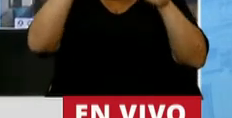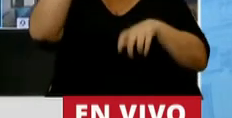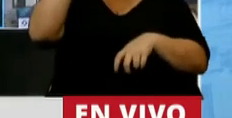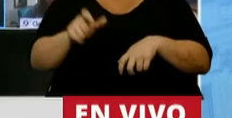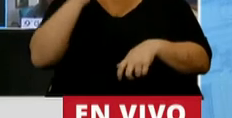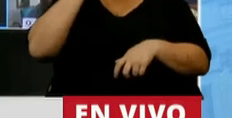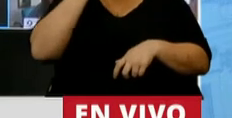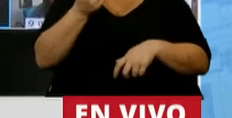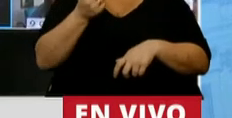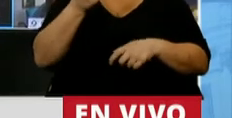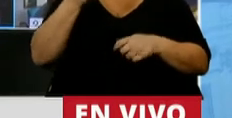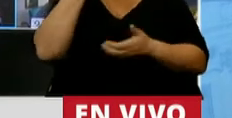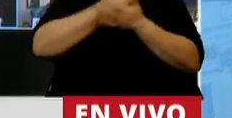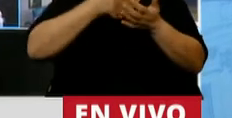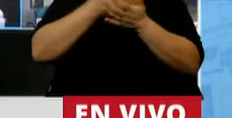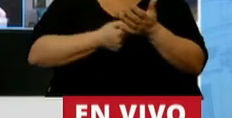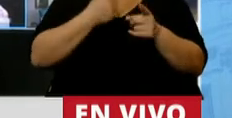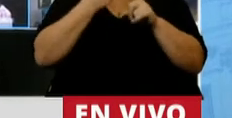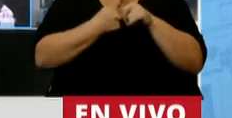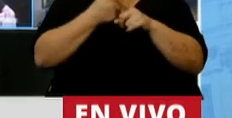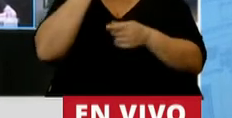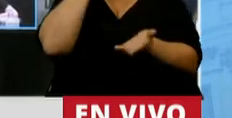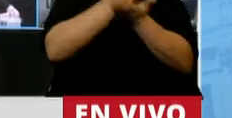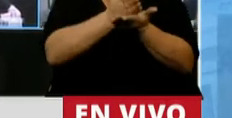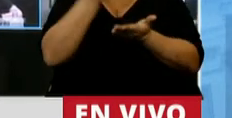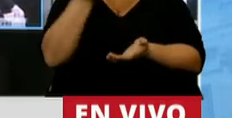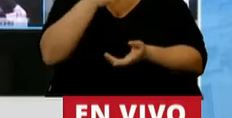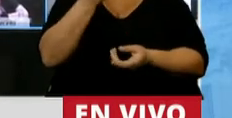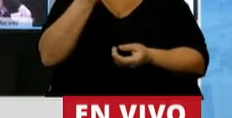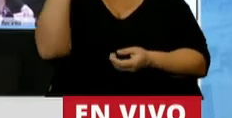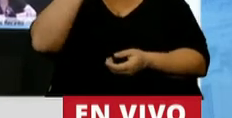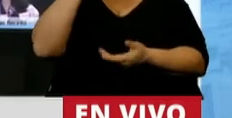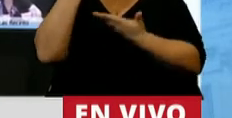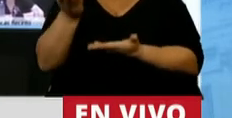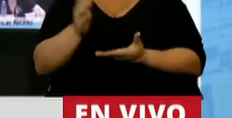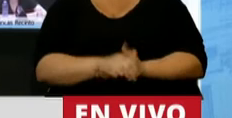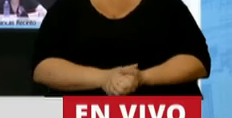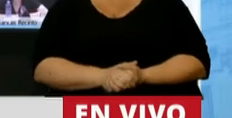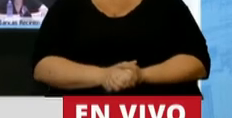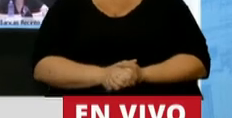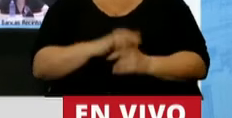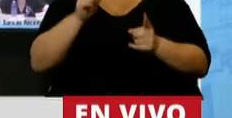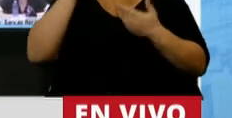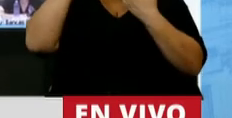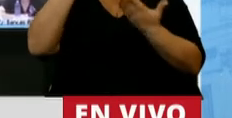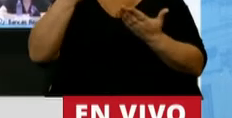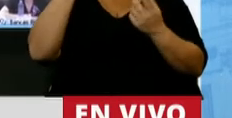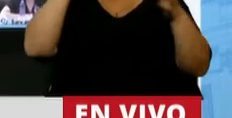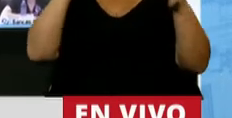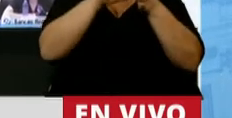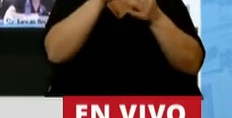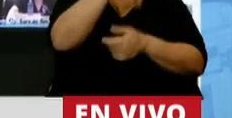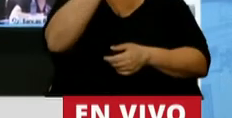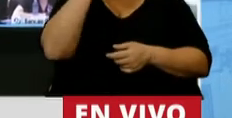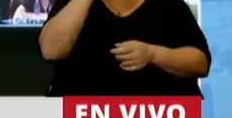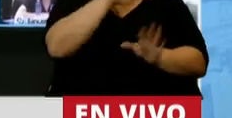un hombre, a ese hombre que dejó su vida en la lucha contra la impunidad, que es Néstor Carlos Kirchner. Y recordarlo y vincularlo con